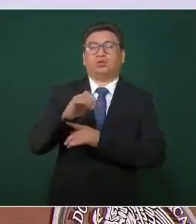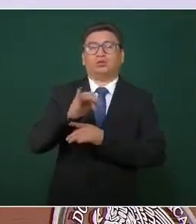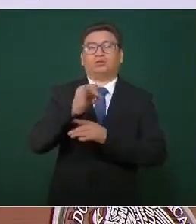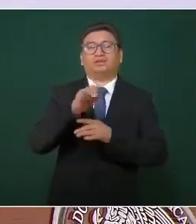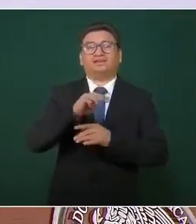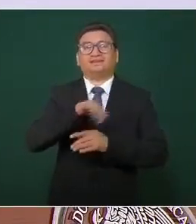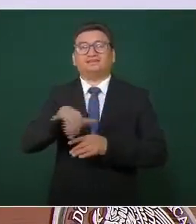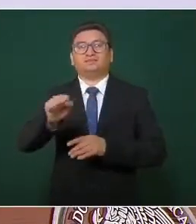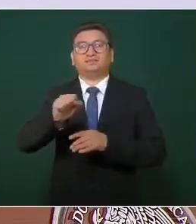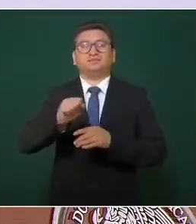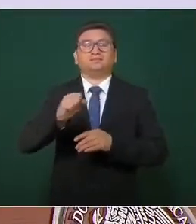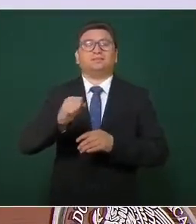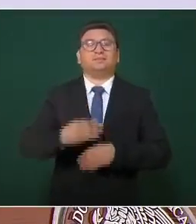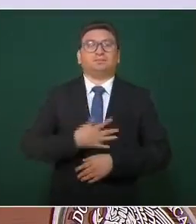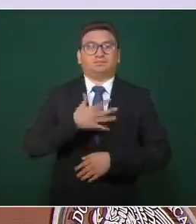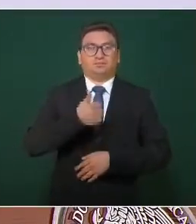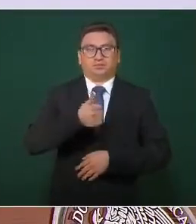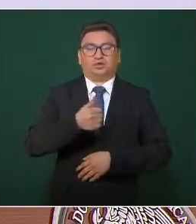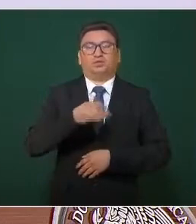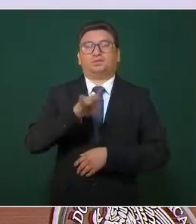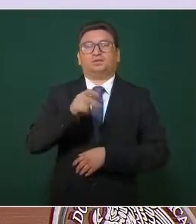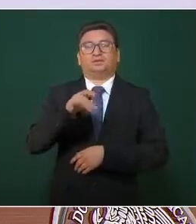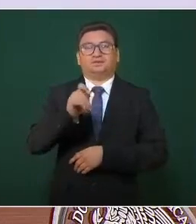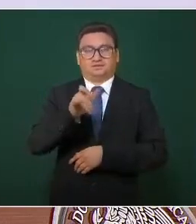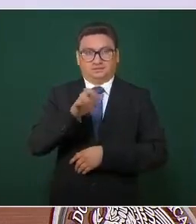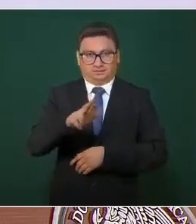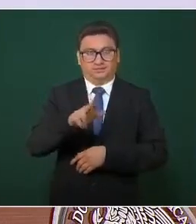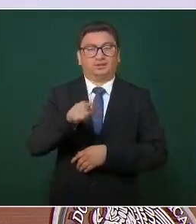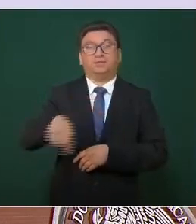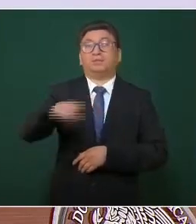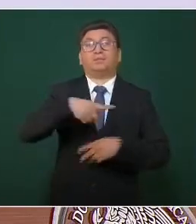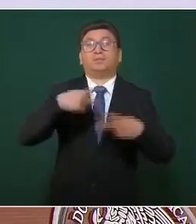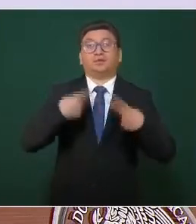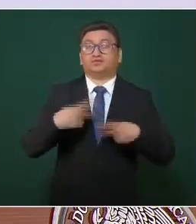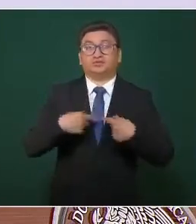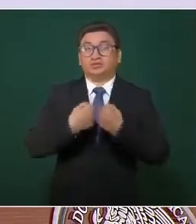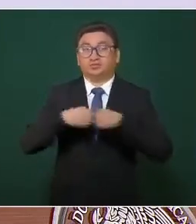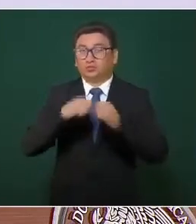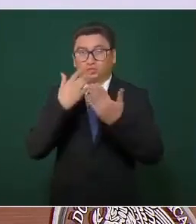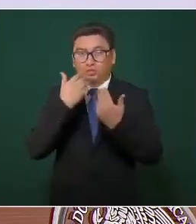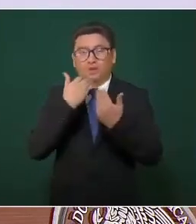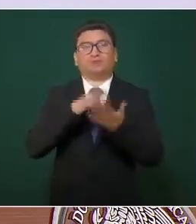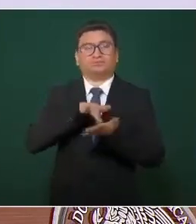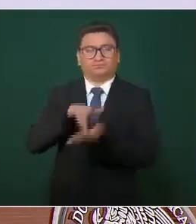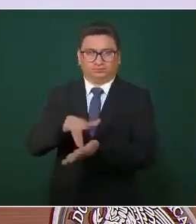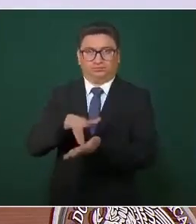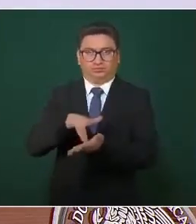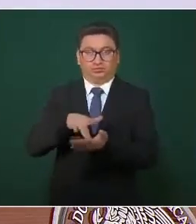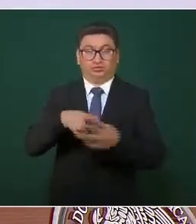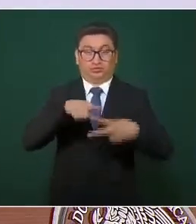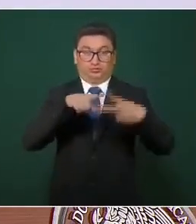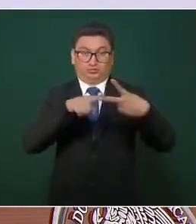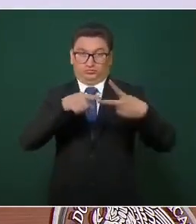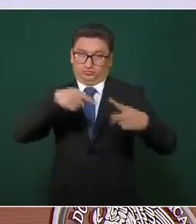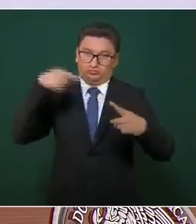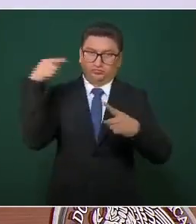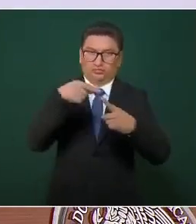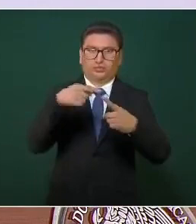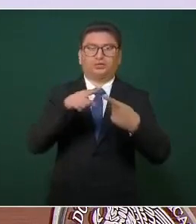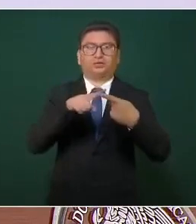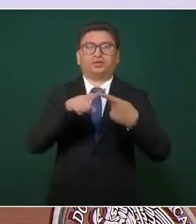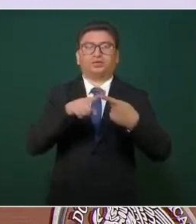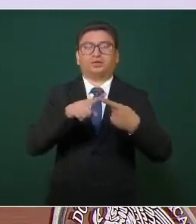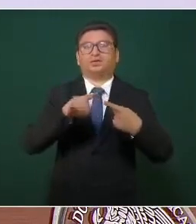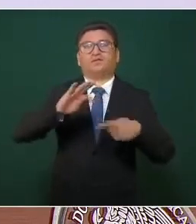sin seguridad social y señaló también dos objetivos específicos. El primero,